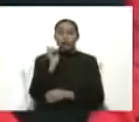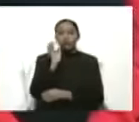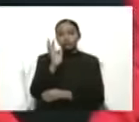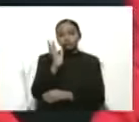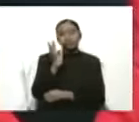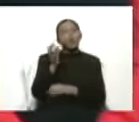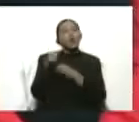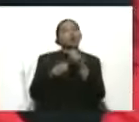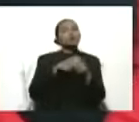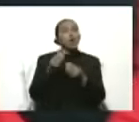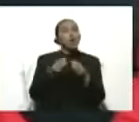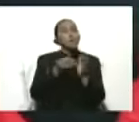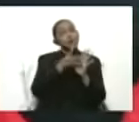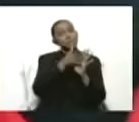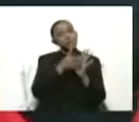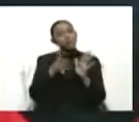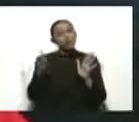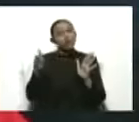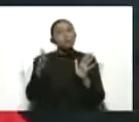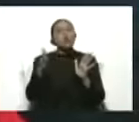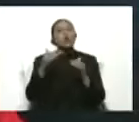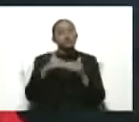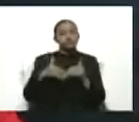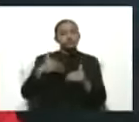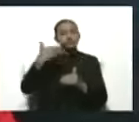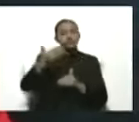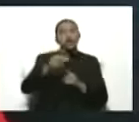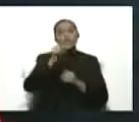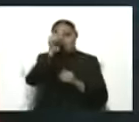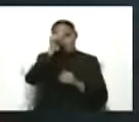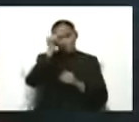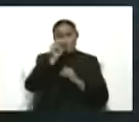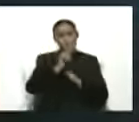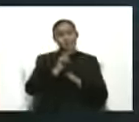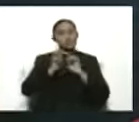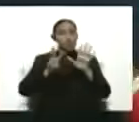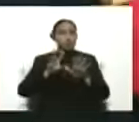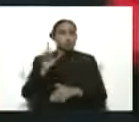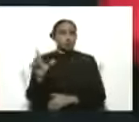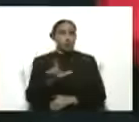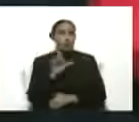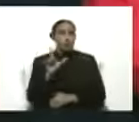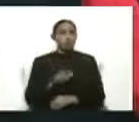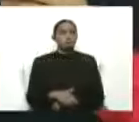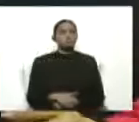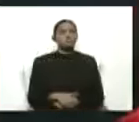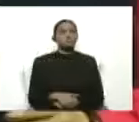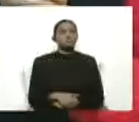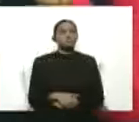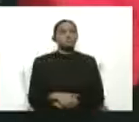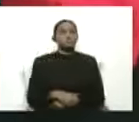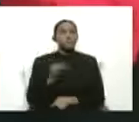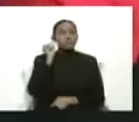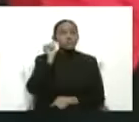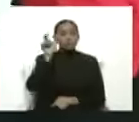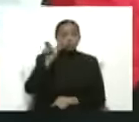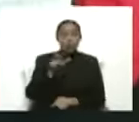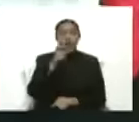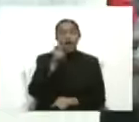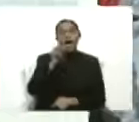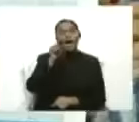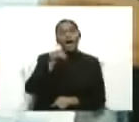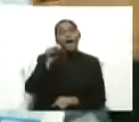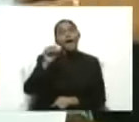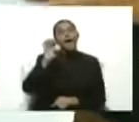proceso que viene para el próximo 28 de julio. Y la doctora Agné Nogal está